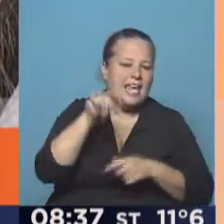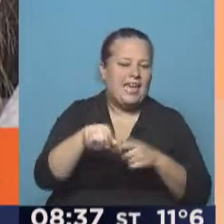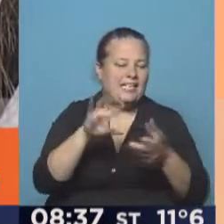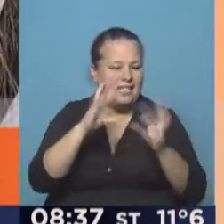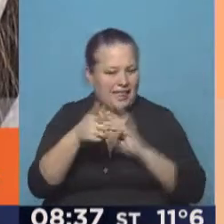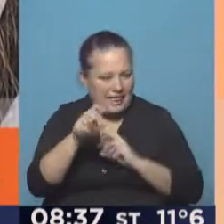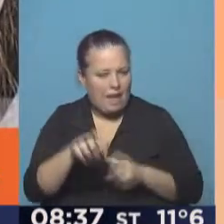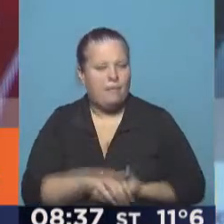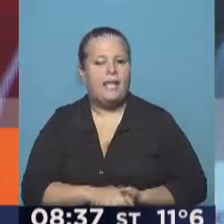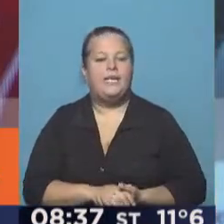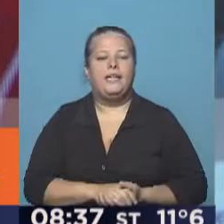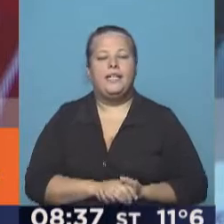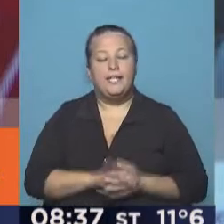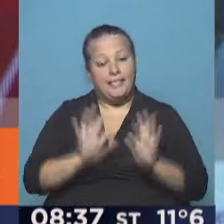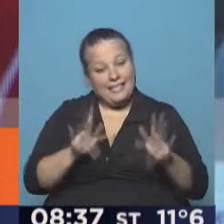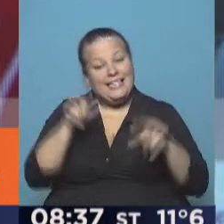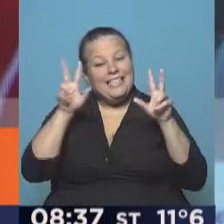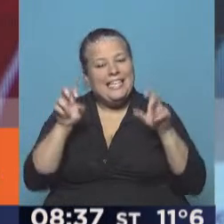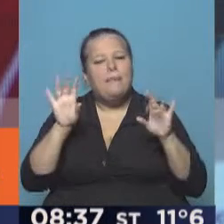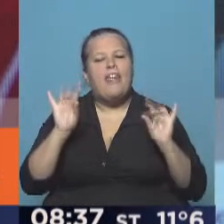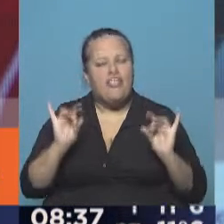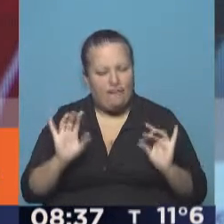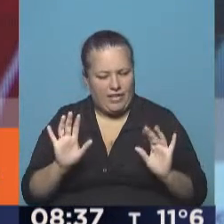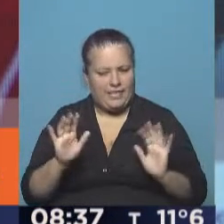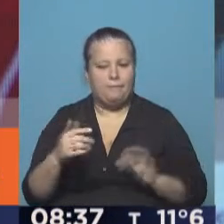ese sentido? A ver, es un tema complejo.